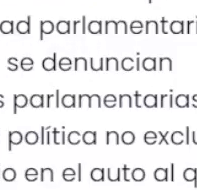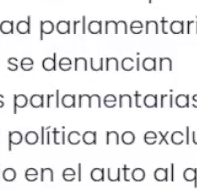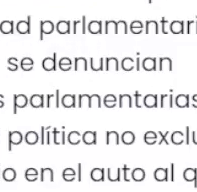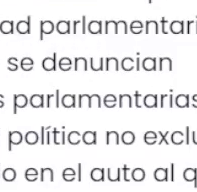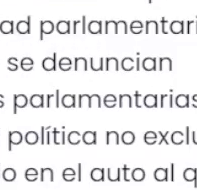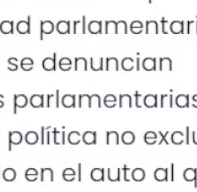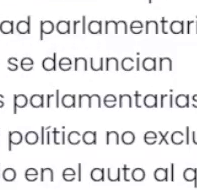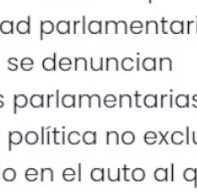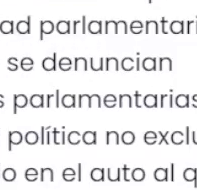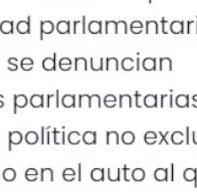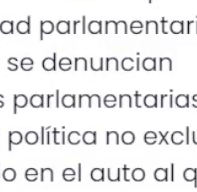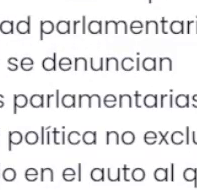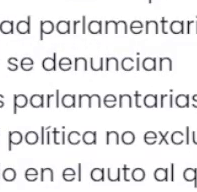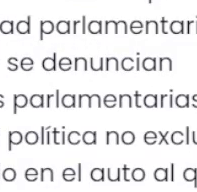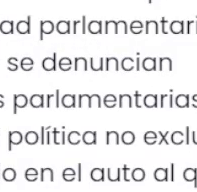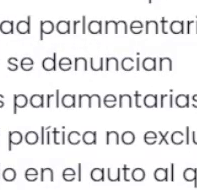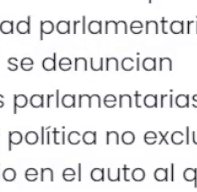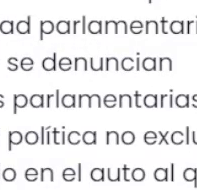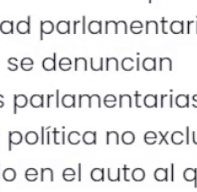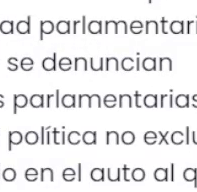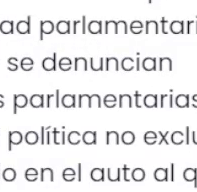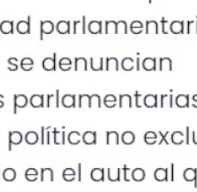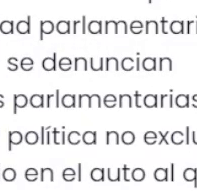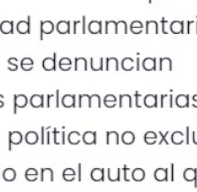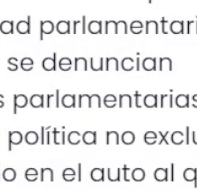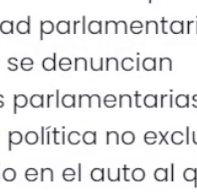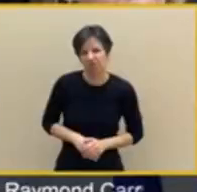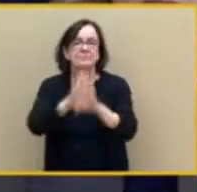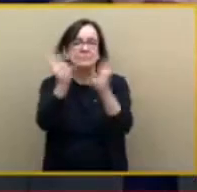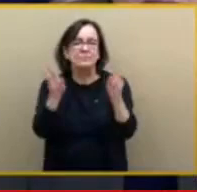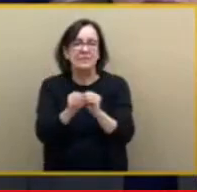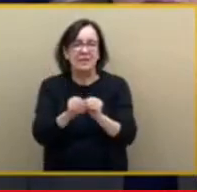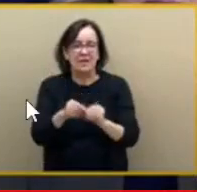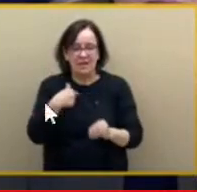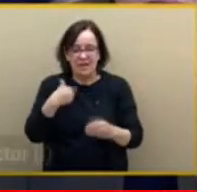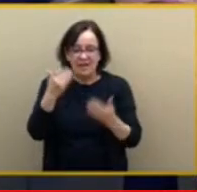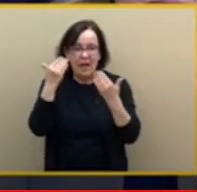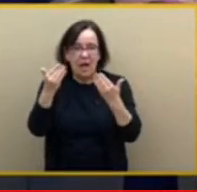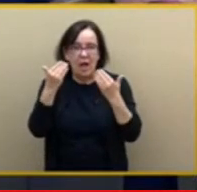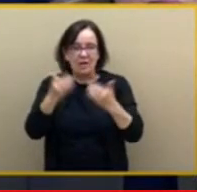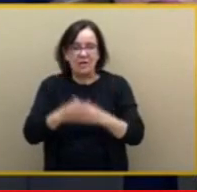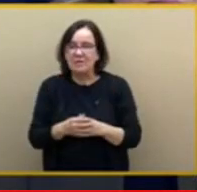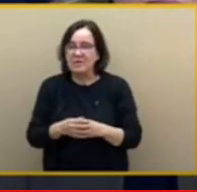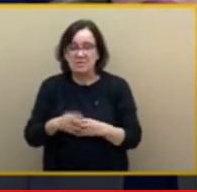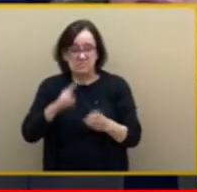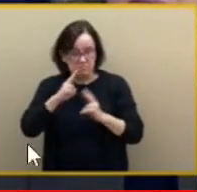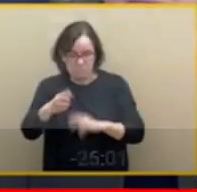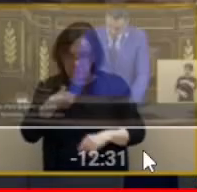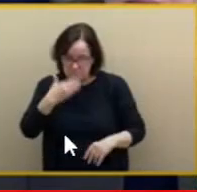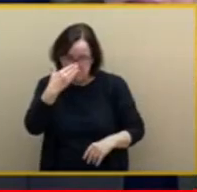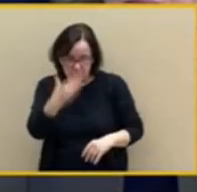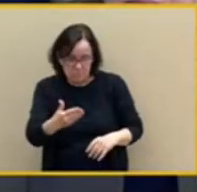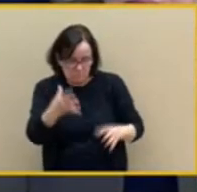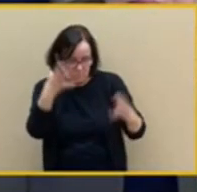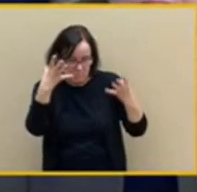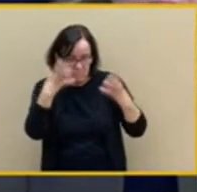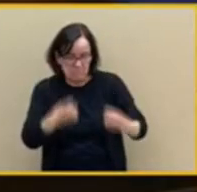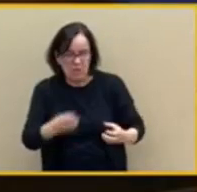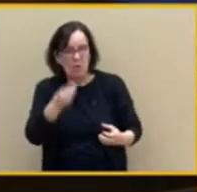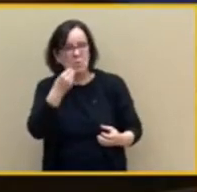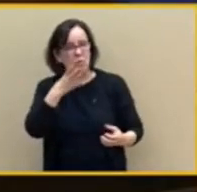Tamames sigue, no, es que ahora claro, ahora tendrá que estar Tamames una hora cuarenta, igual que ha estado Pedro, mira la cara. No esperaba otra cosa